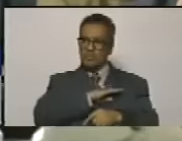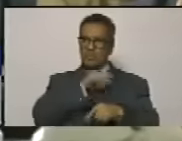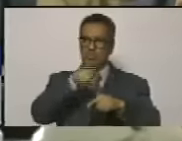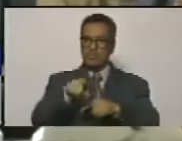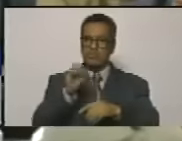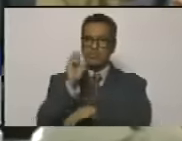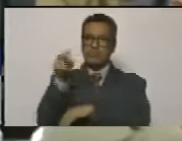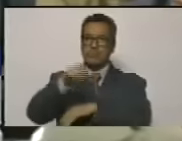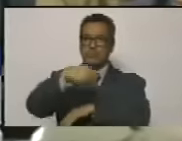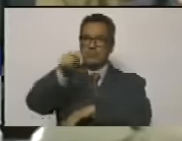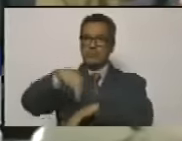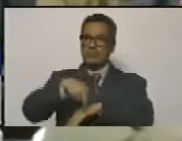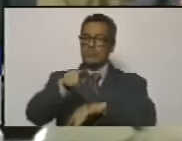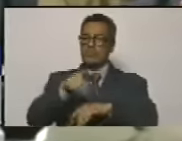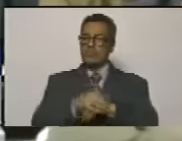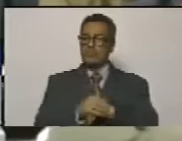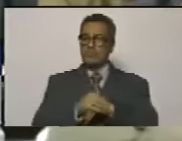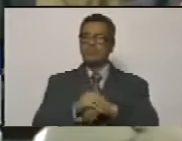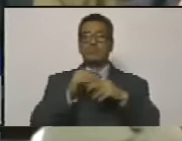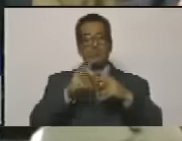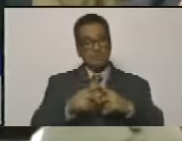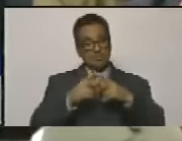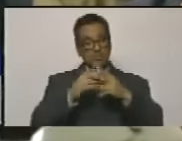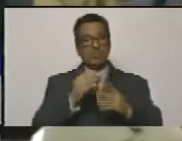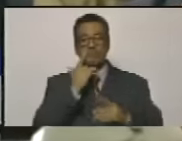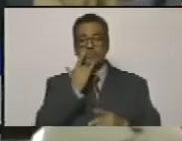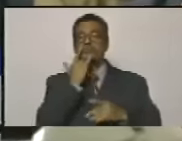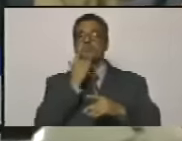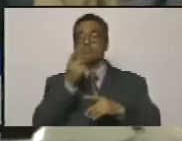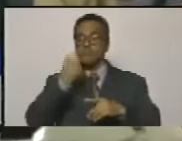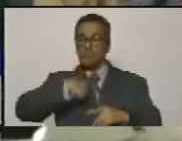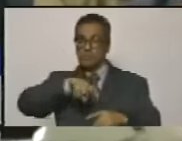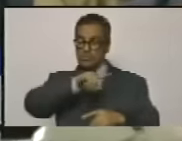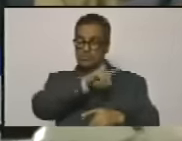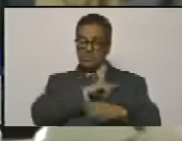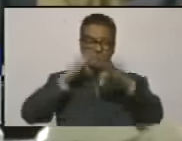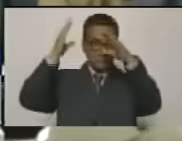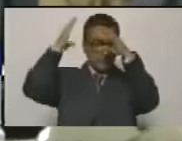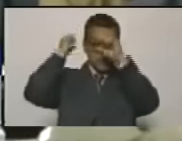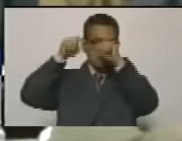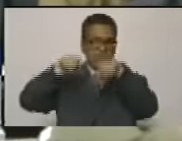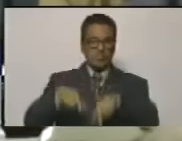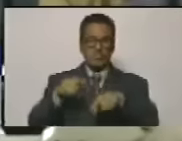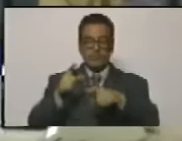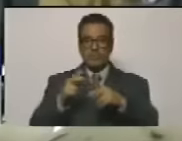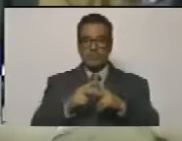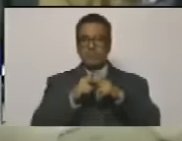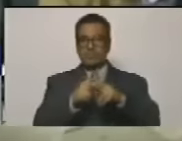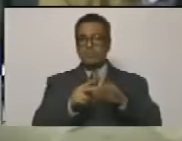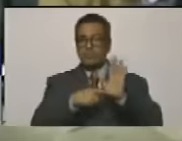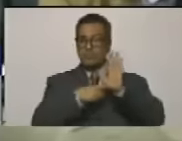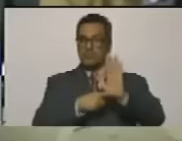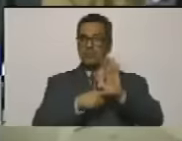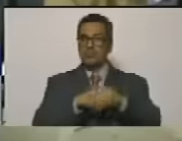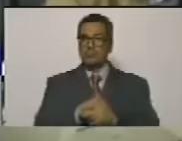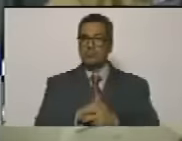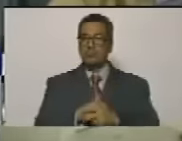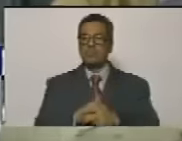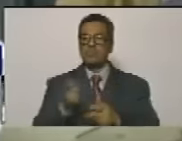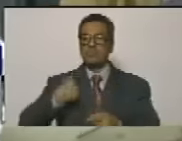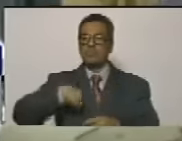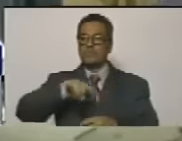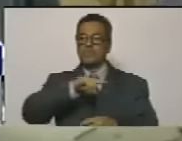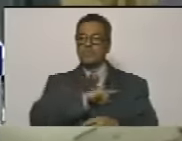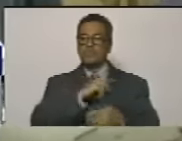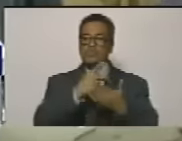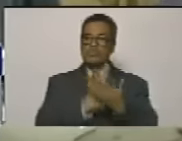desde esta Asamblea Nacional, valoramos la postura de nuestro canciller, ya que su postura es un reflejo de nuestros